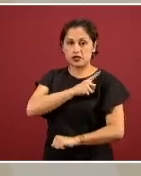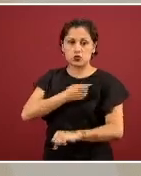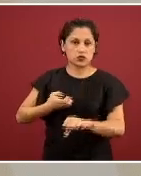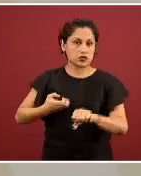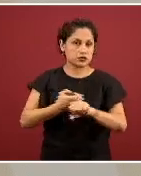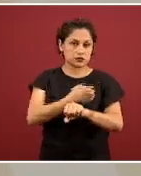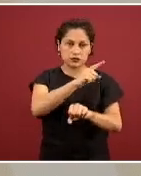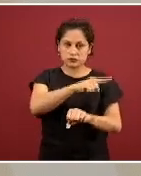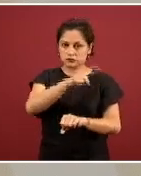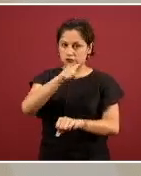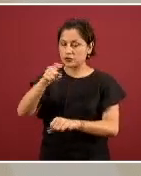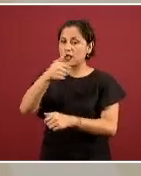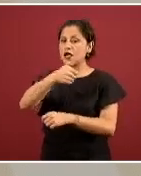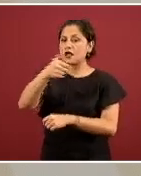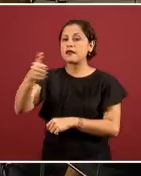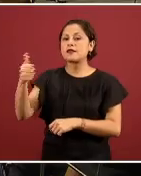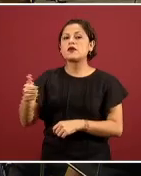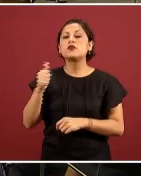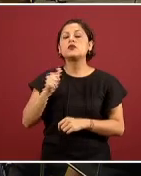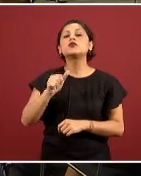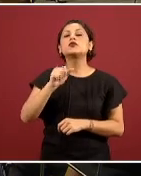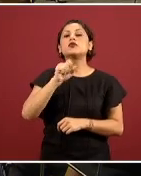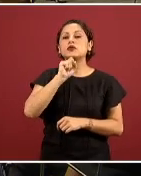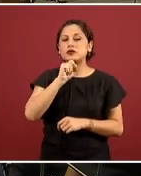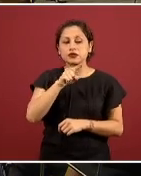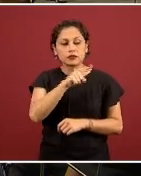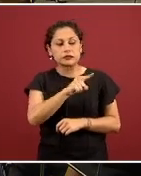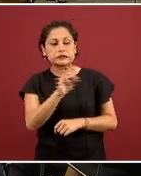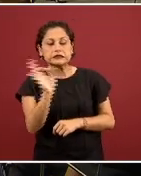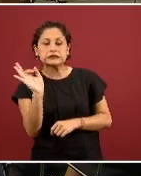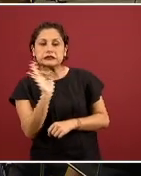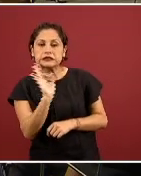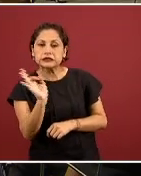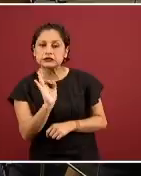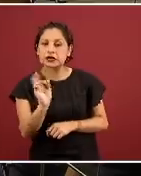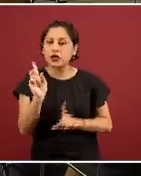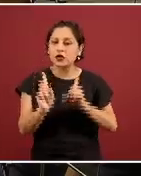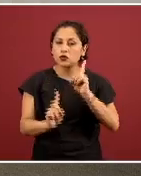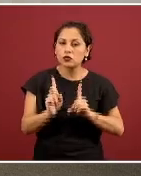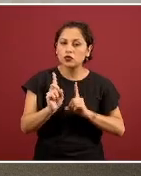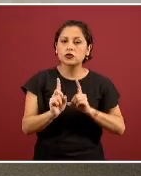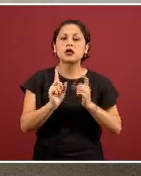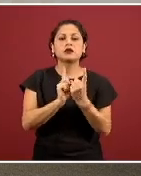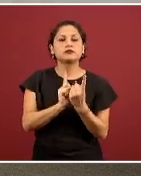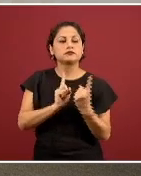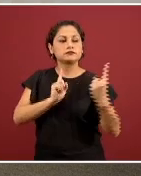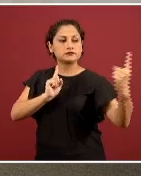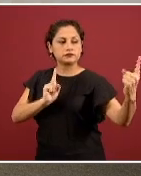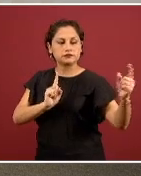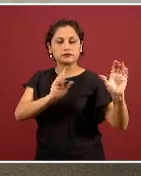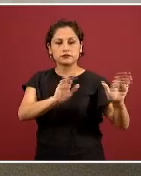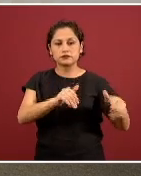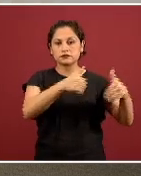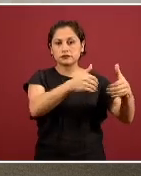encuentren y hacer un aislamiento preventivo específico en algún área.